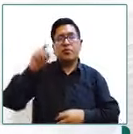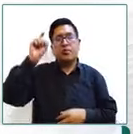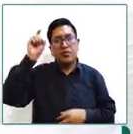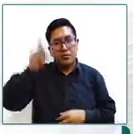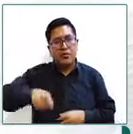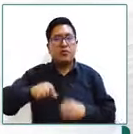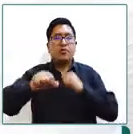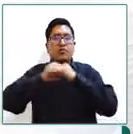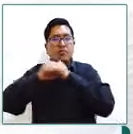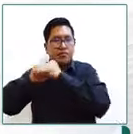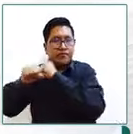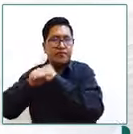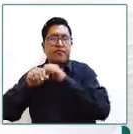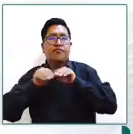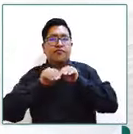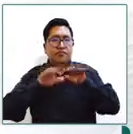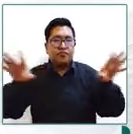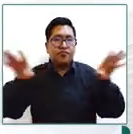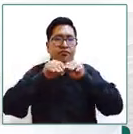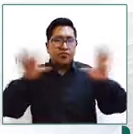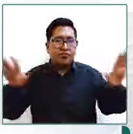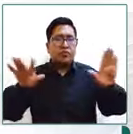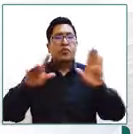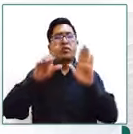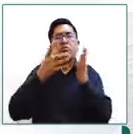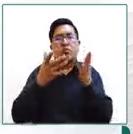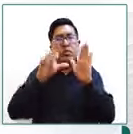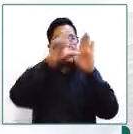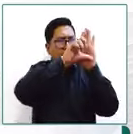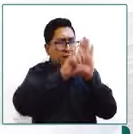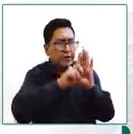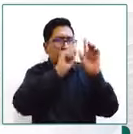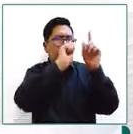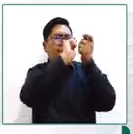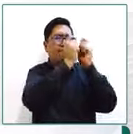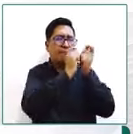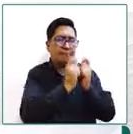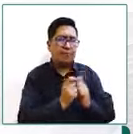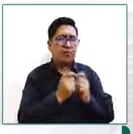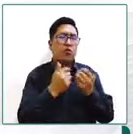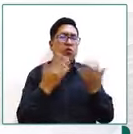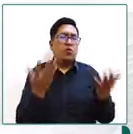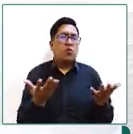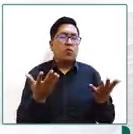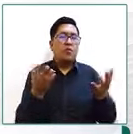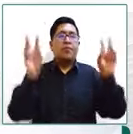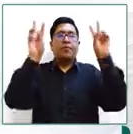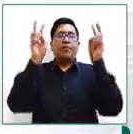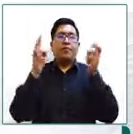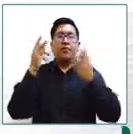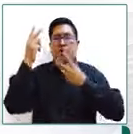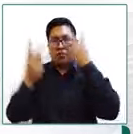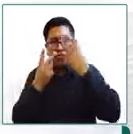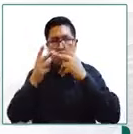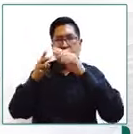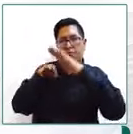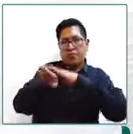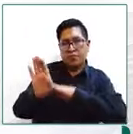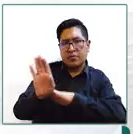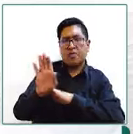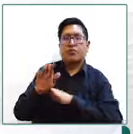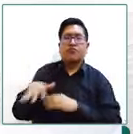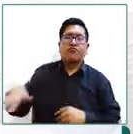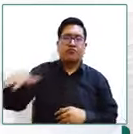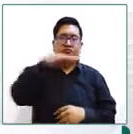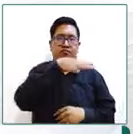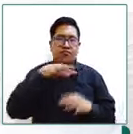promover la reforma normativa para incorporar el procedimiento de visitas y sumario para la reintegración